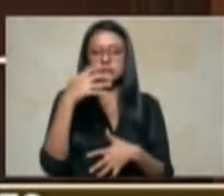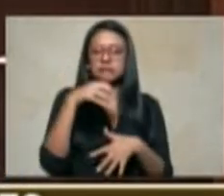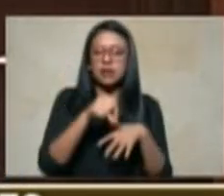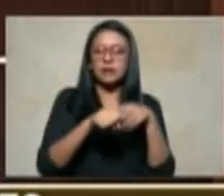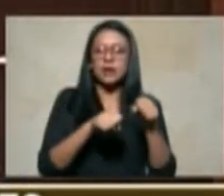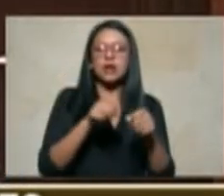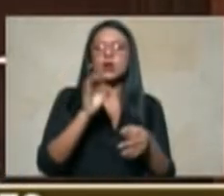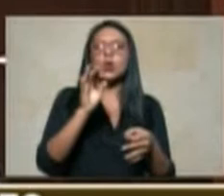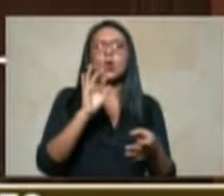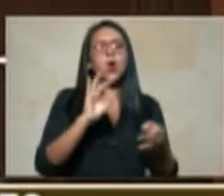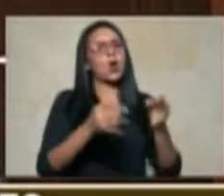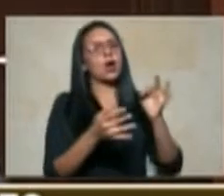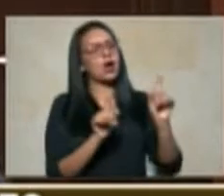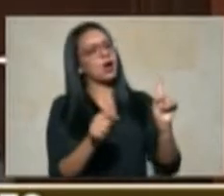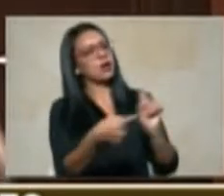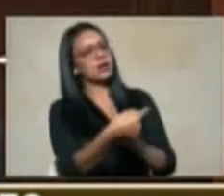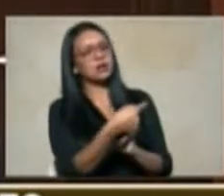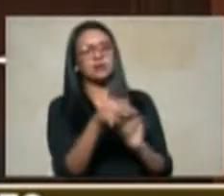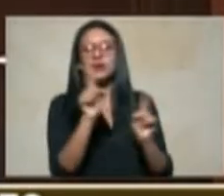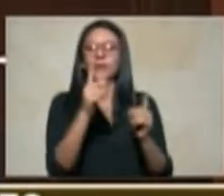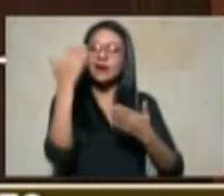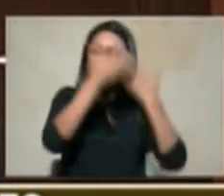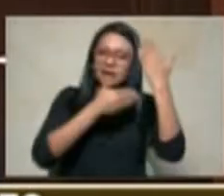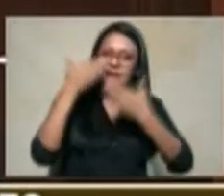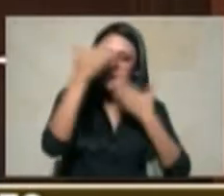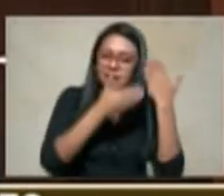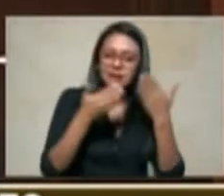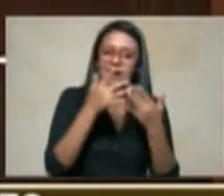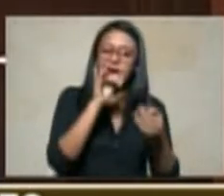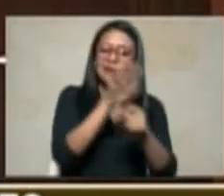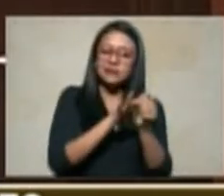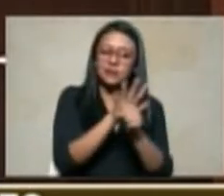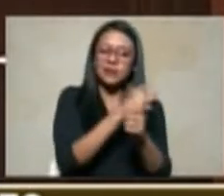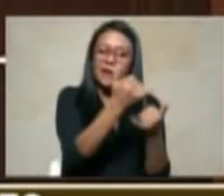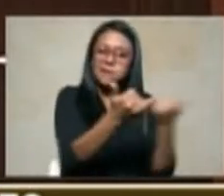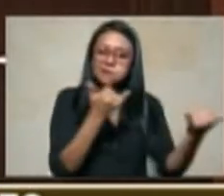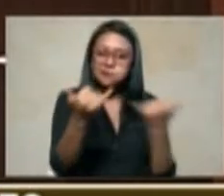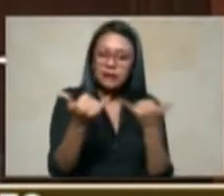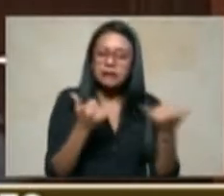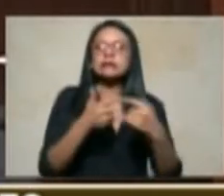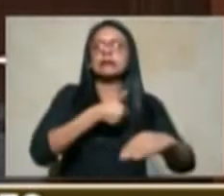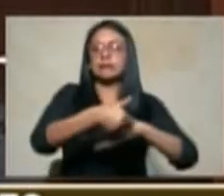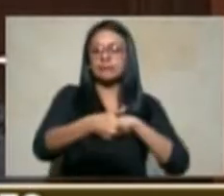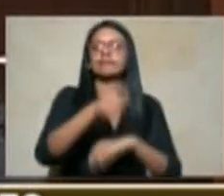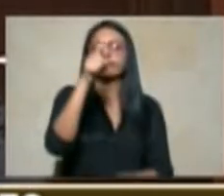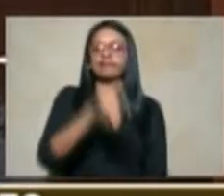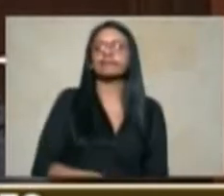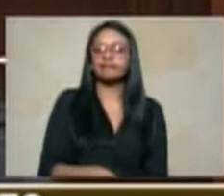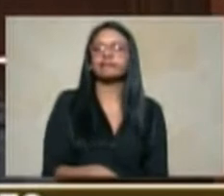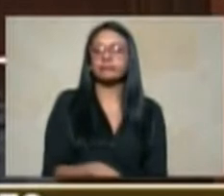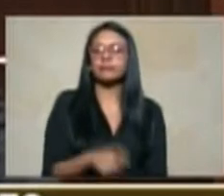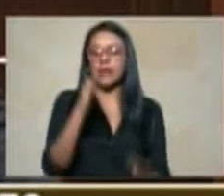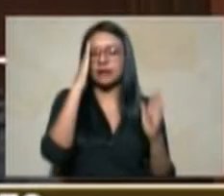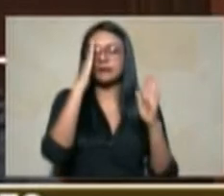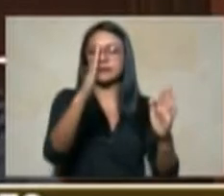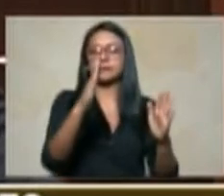analizar algunos casos puntuales en donde se requiera alguna atención particular